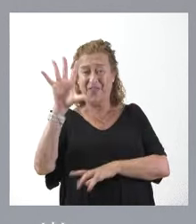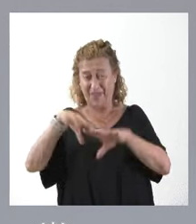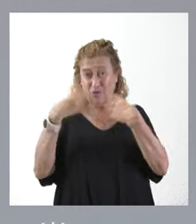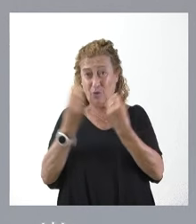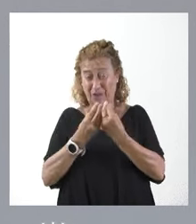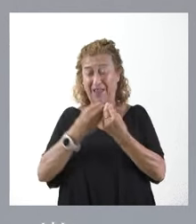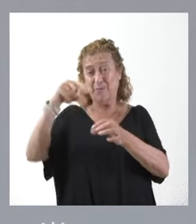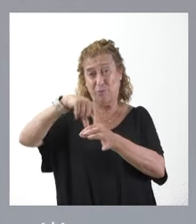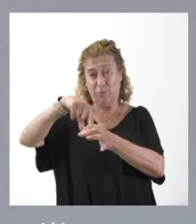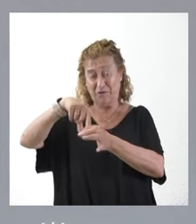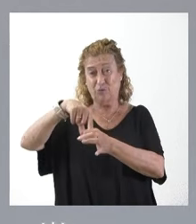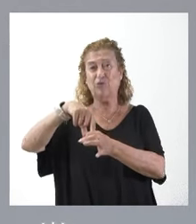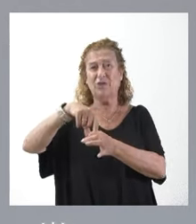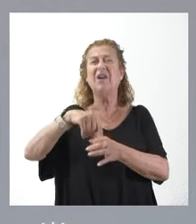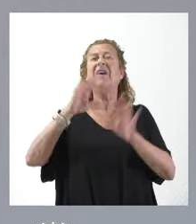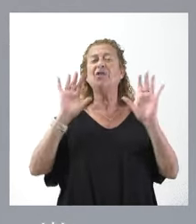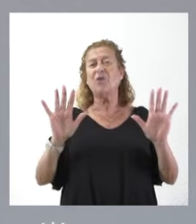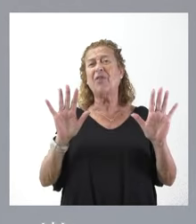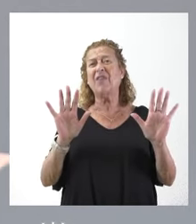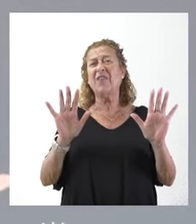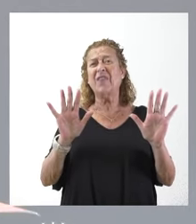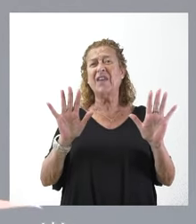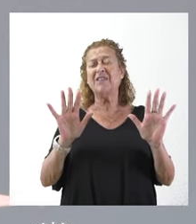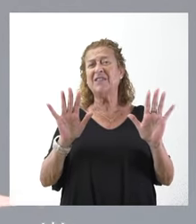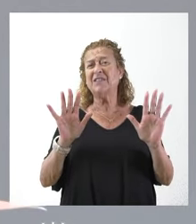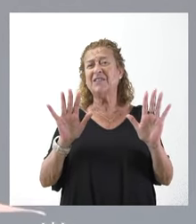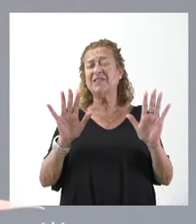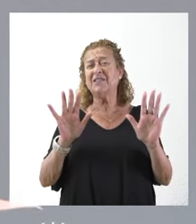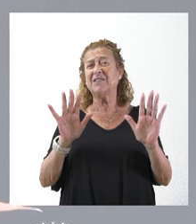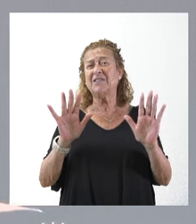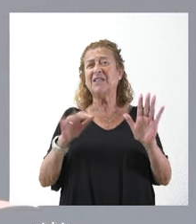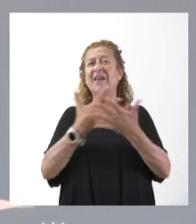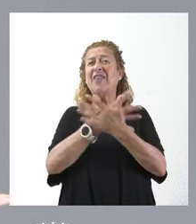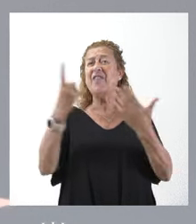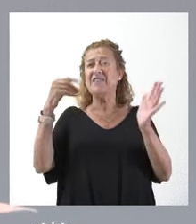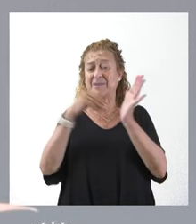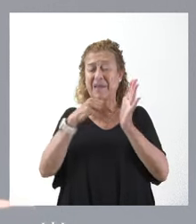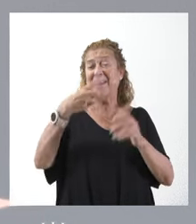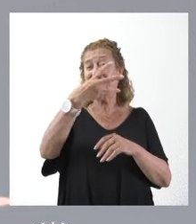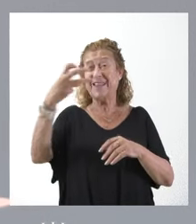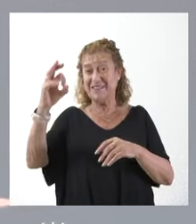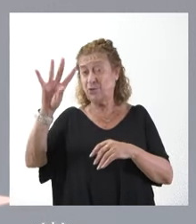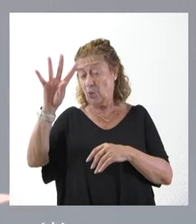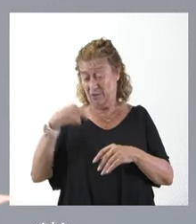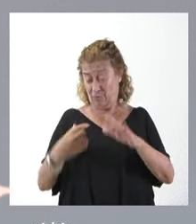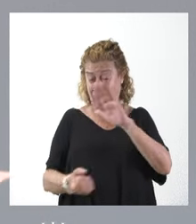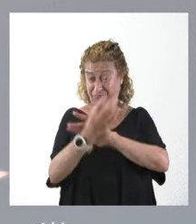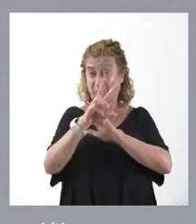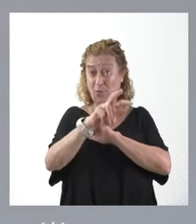puestos. Por lo tanto, de los 16.304 que hemos creado,